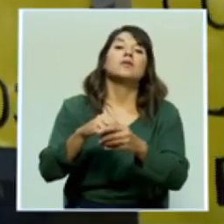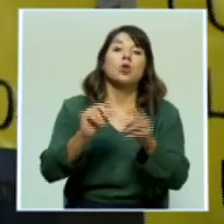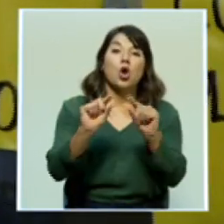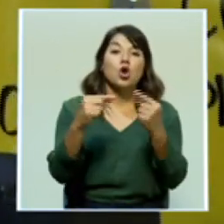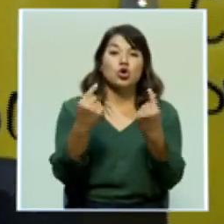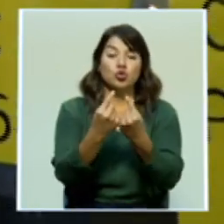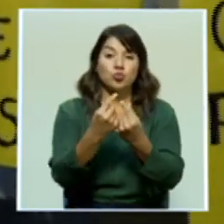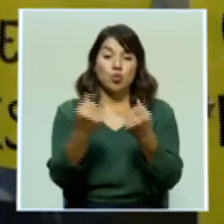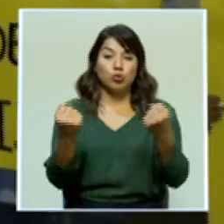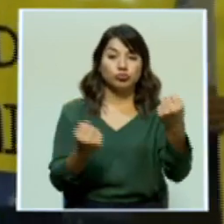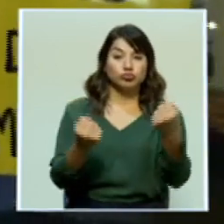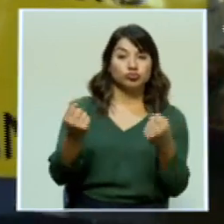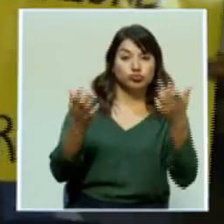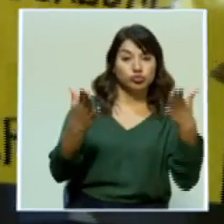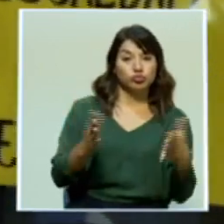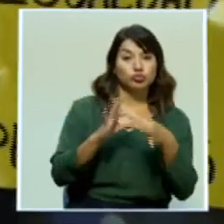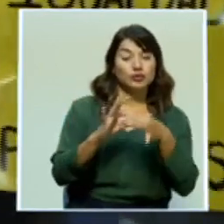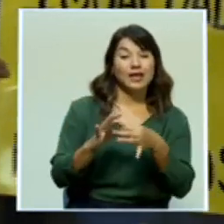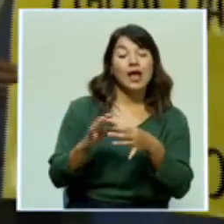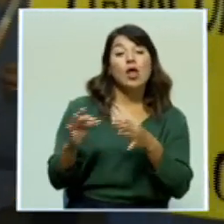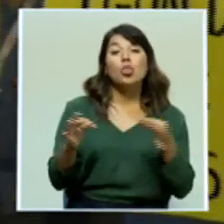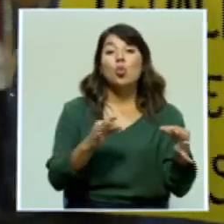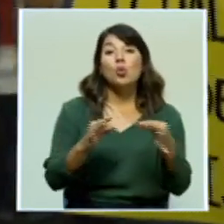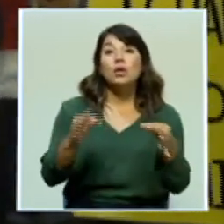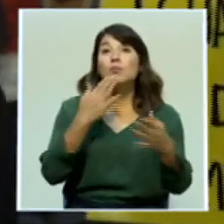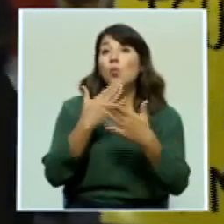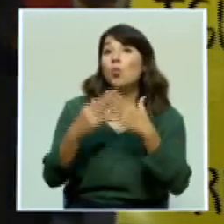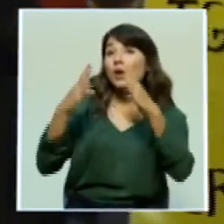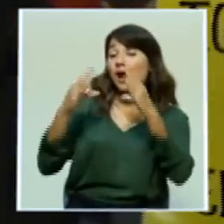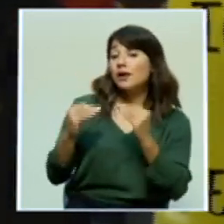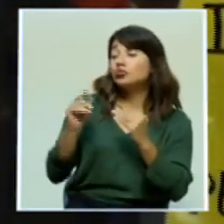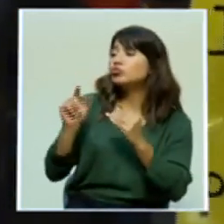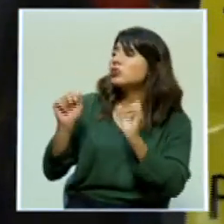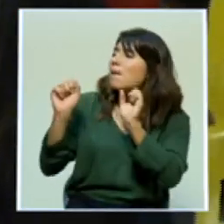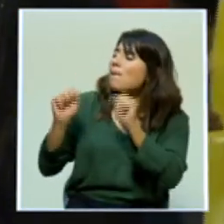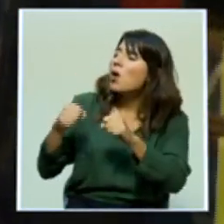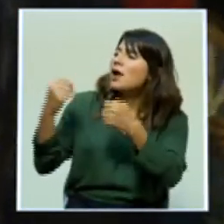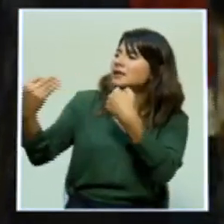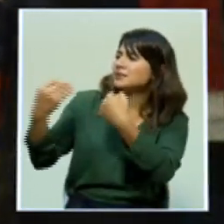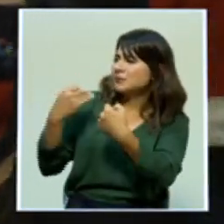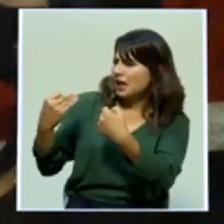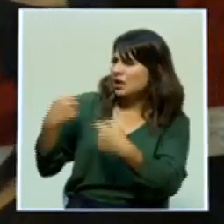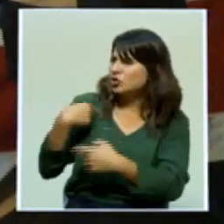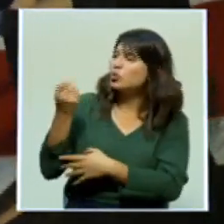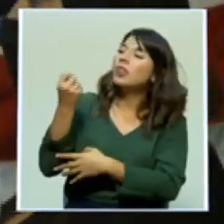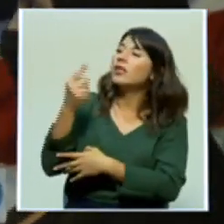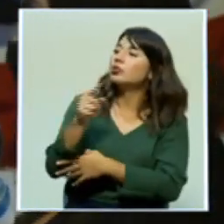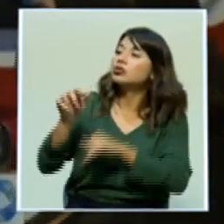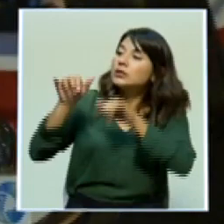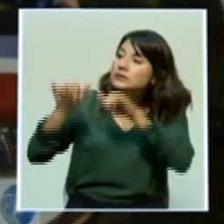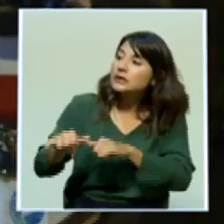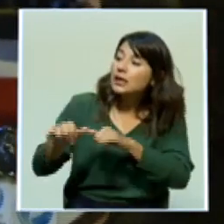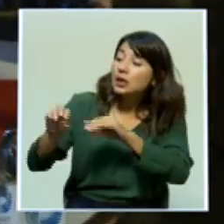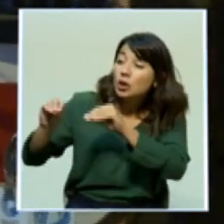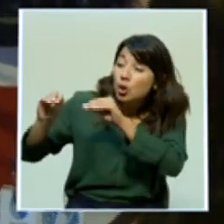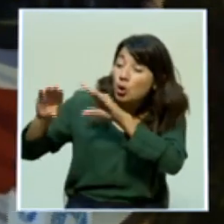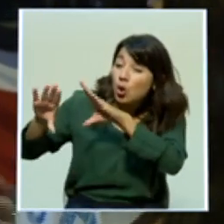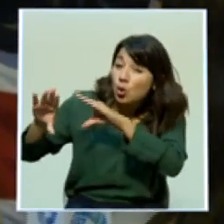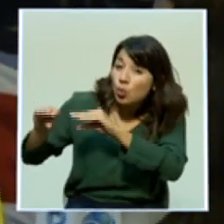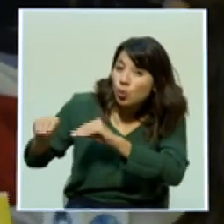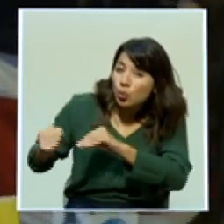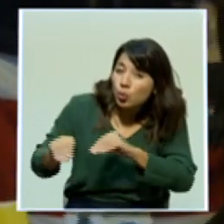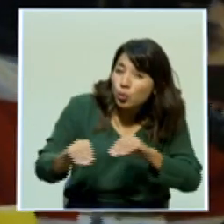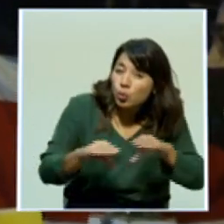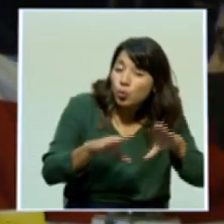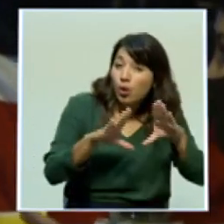del sector turismo. Muy buenas noches Don Melvin, tal vez si nos comenta, tengo entendido que se van a quedar durante toda la noche, hoy y